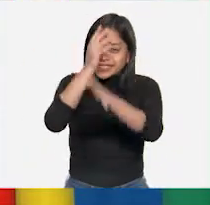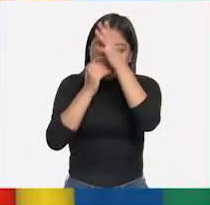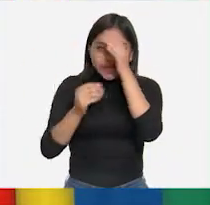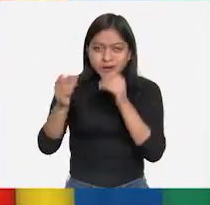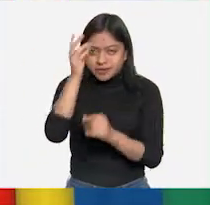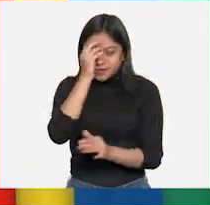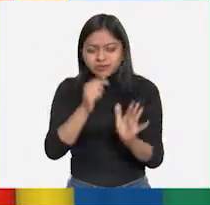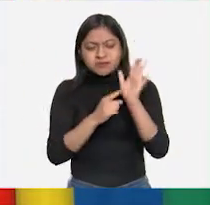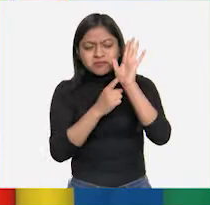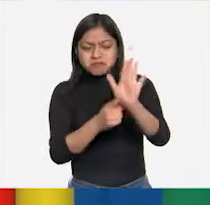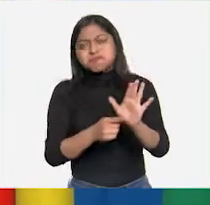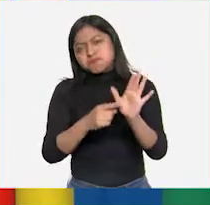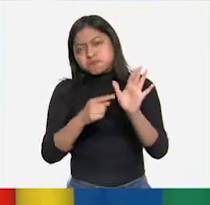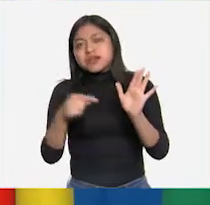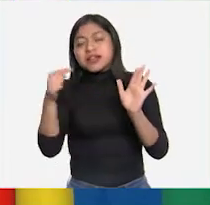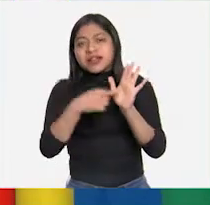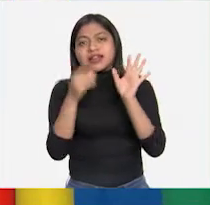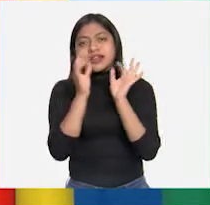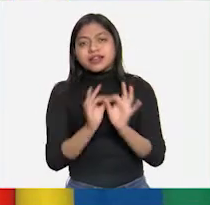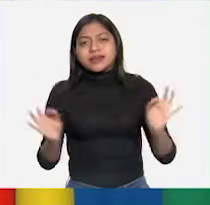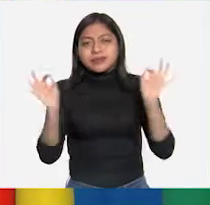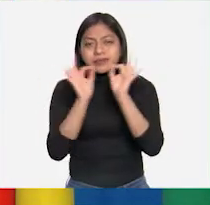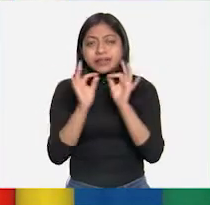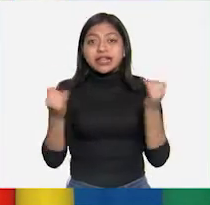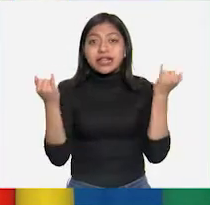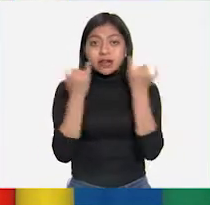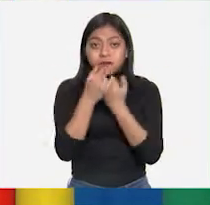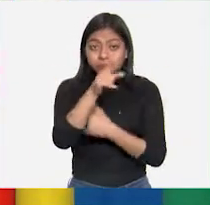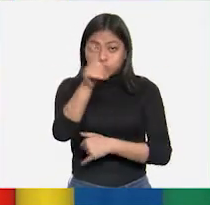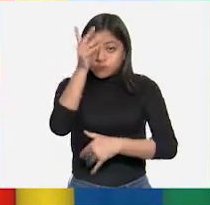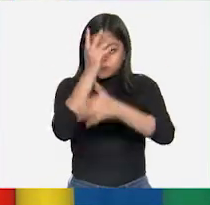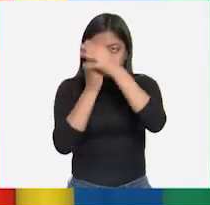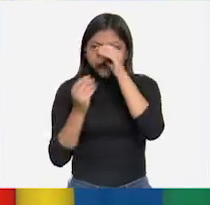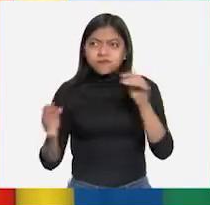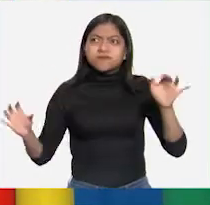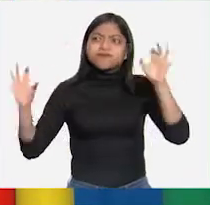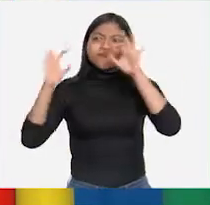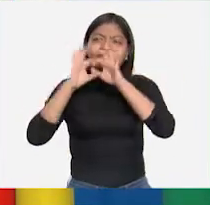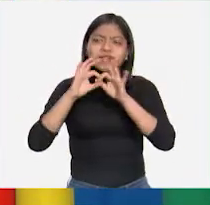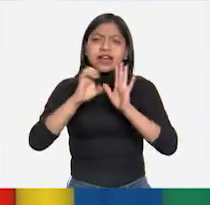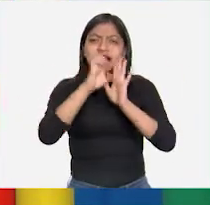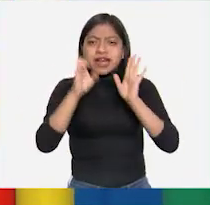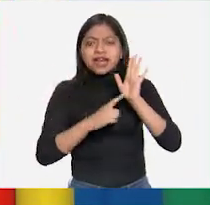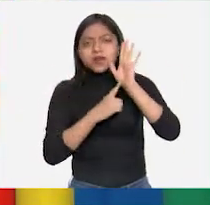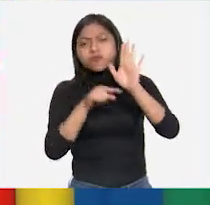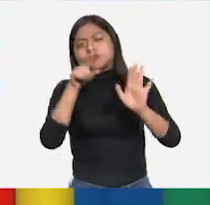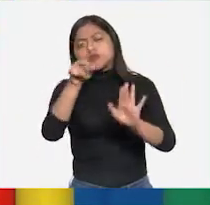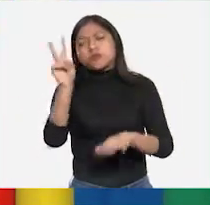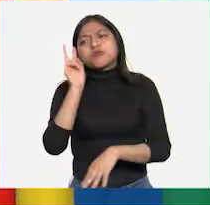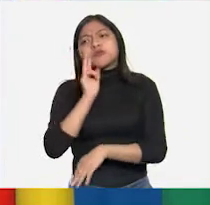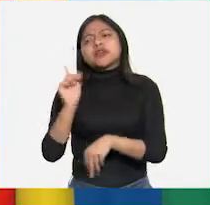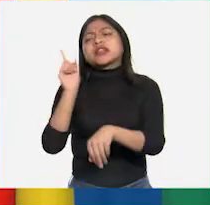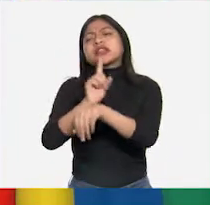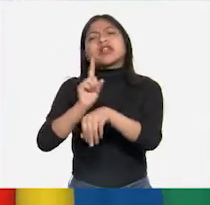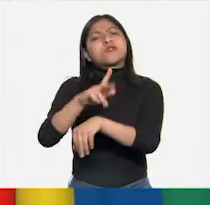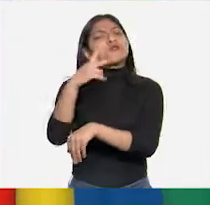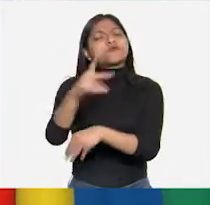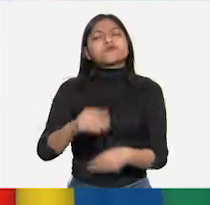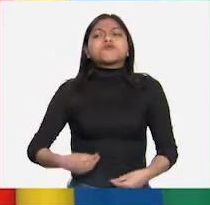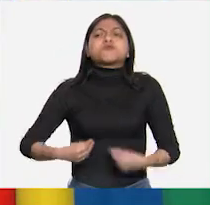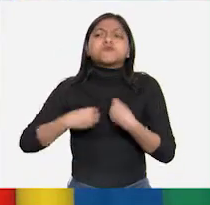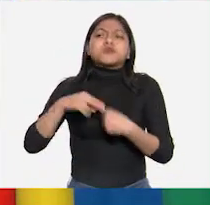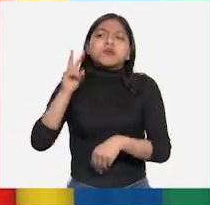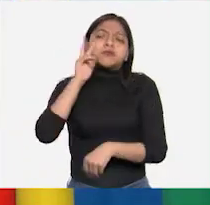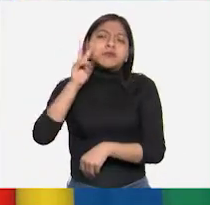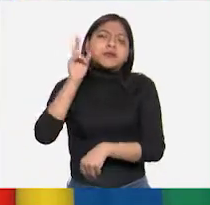importantes y vamos a tratar de relacionarlas con algunos ejemplos de la vida cotidiana para que así les